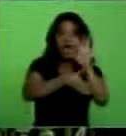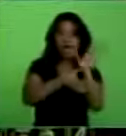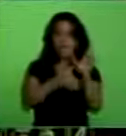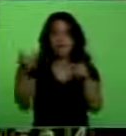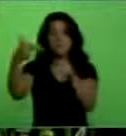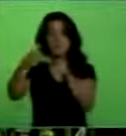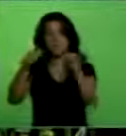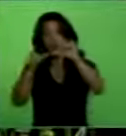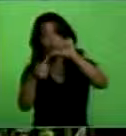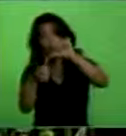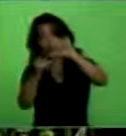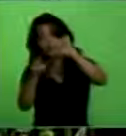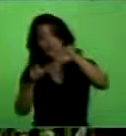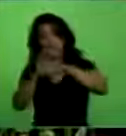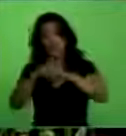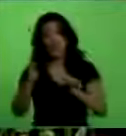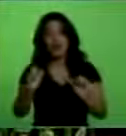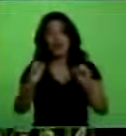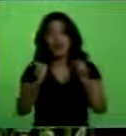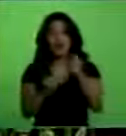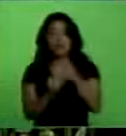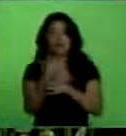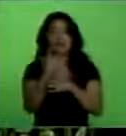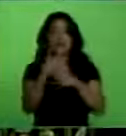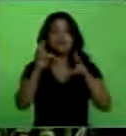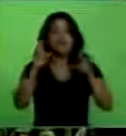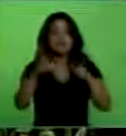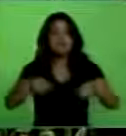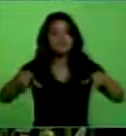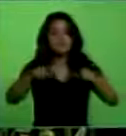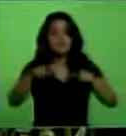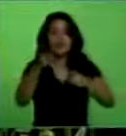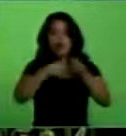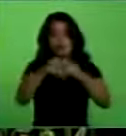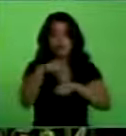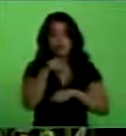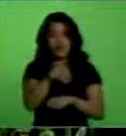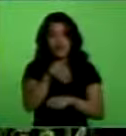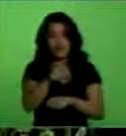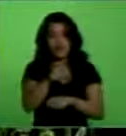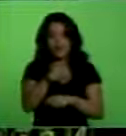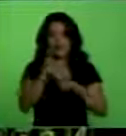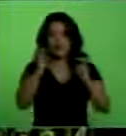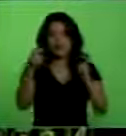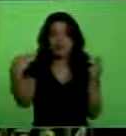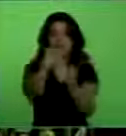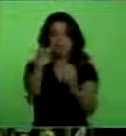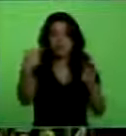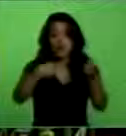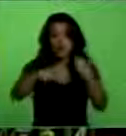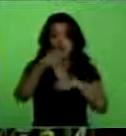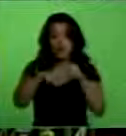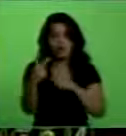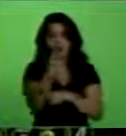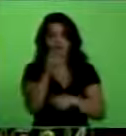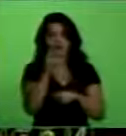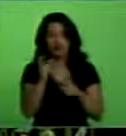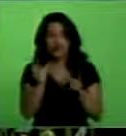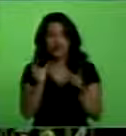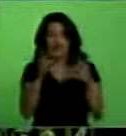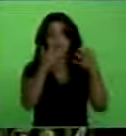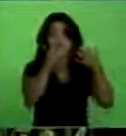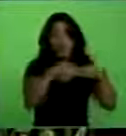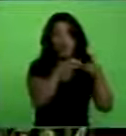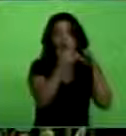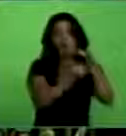porque vamos a constituir la zona económica, ya fue aprobada, pero vamos a constituirla de manera específica. ¿Qué significa la